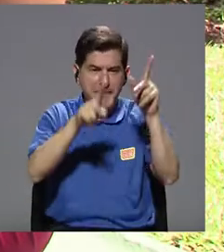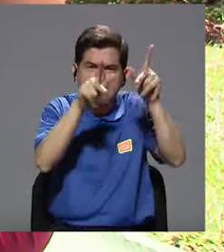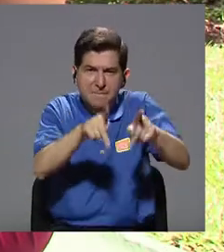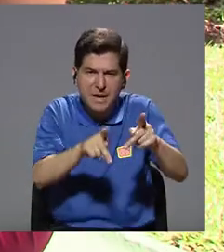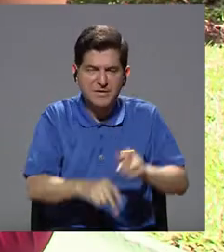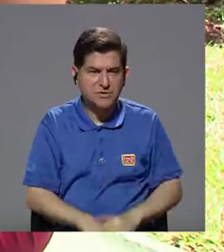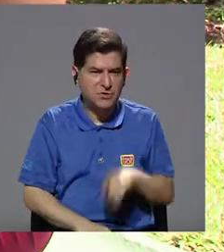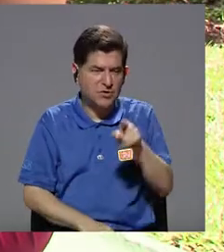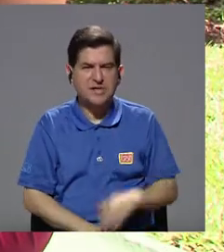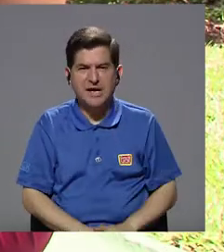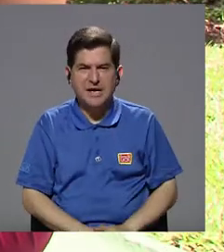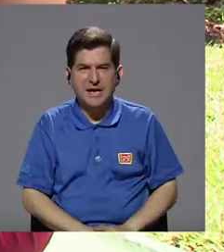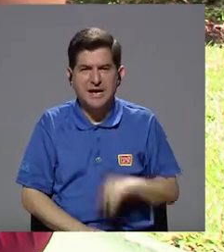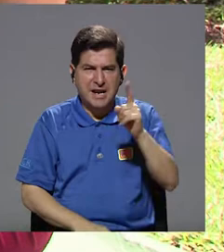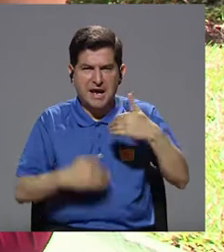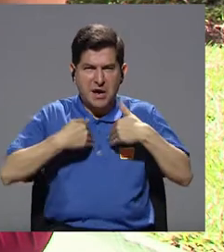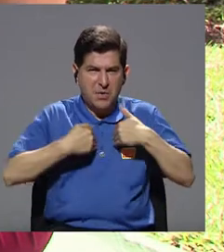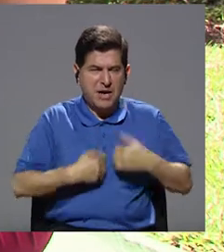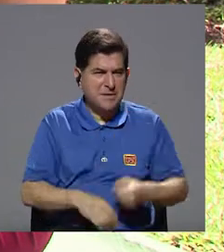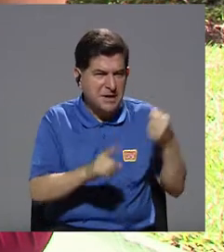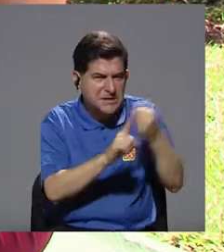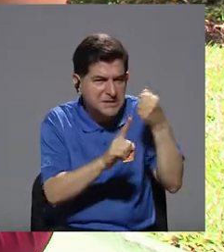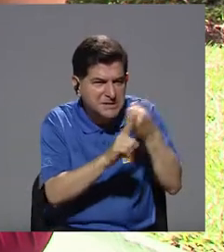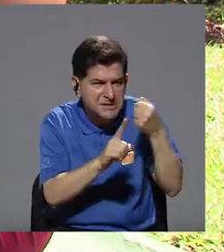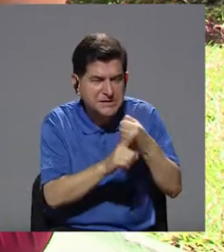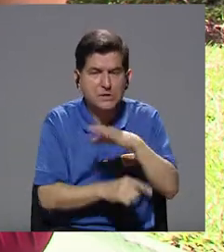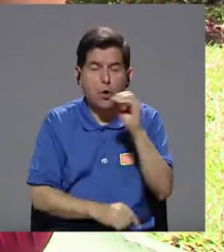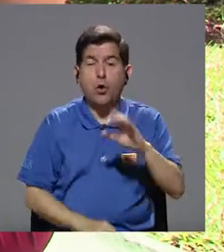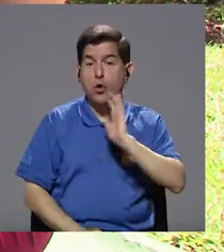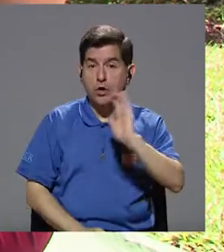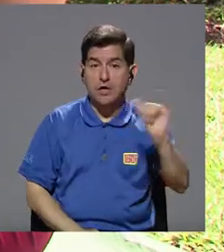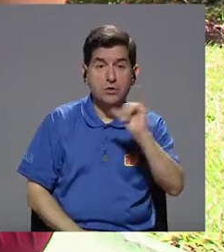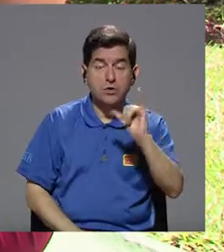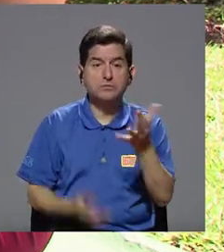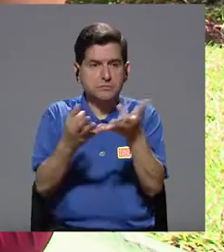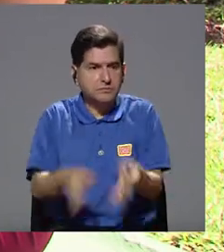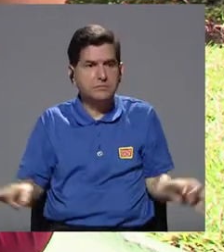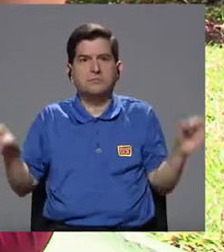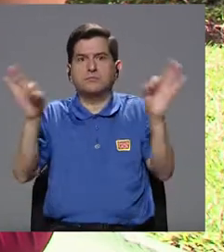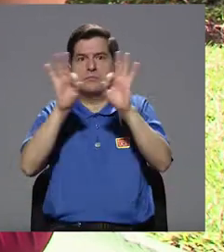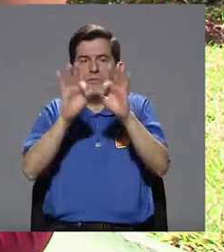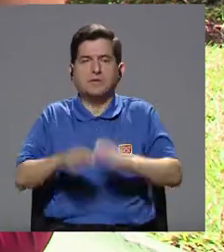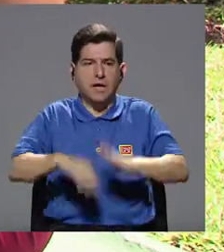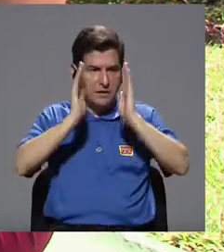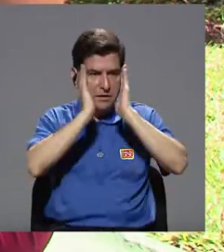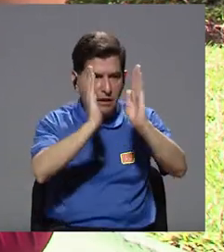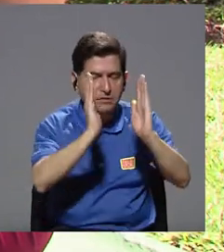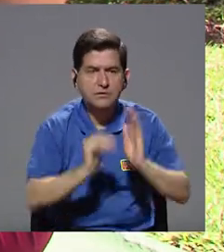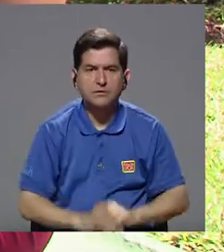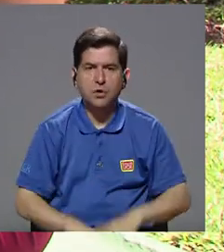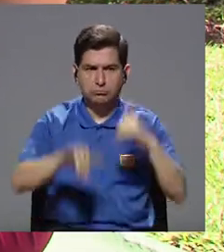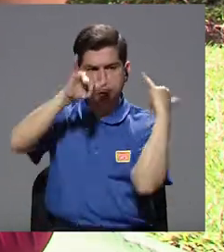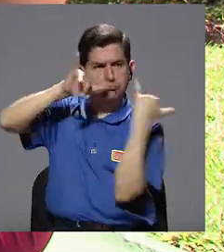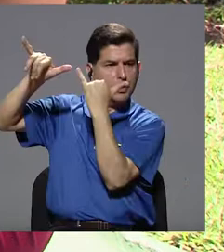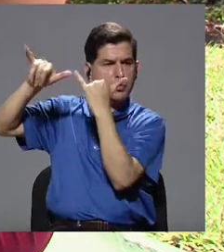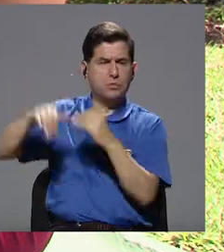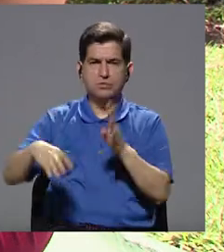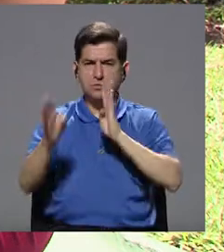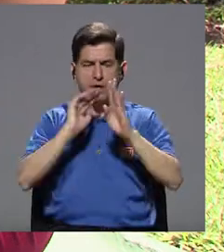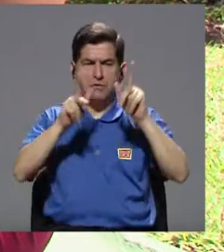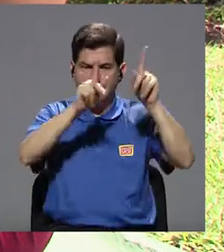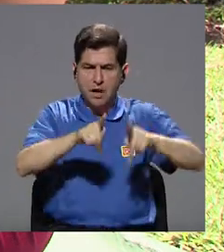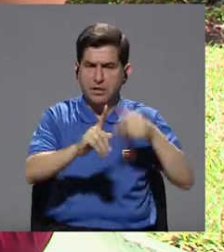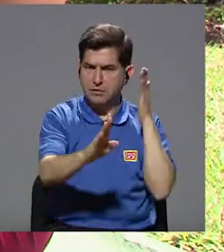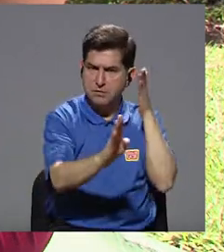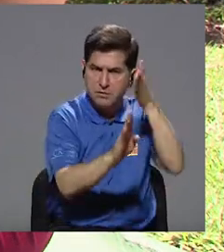hay una persona que está torturando animales o niños que están torturando animales, siempre es importante, pues, ponerle atención a esto, poner una denuncia, hablar con